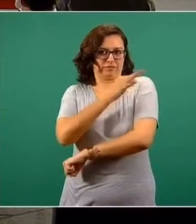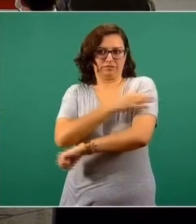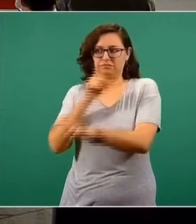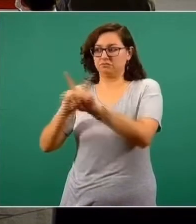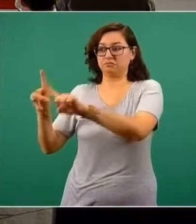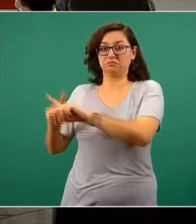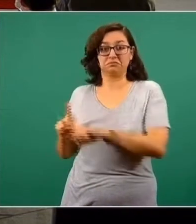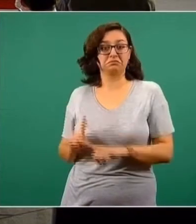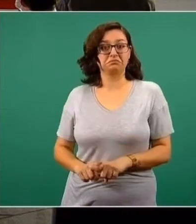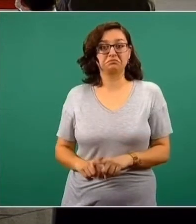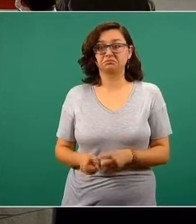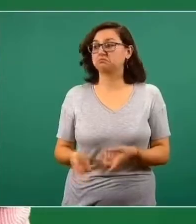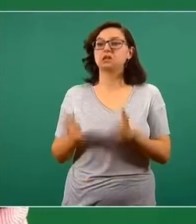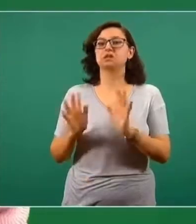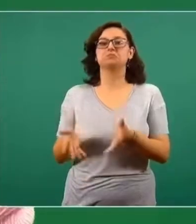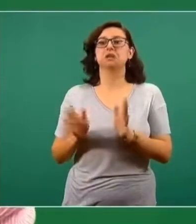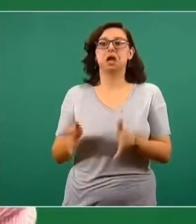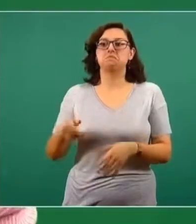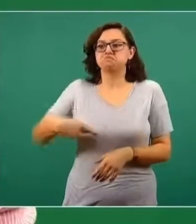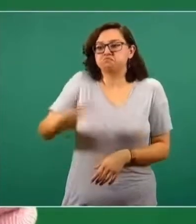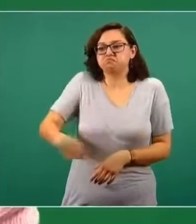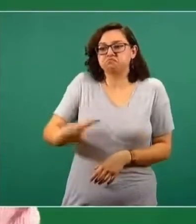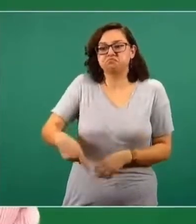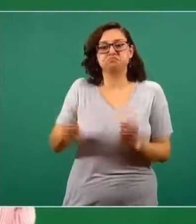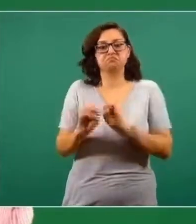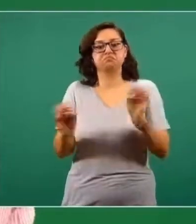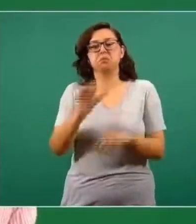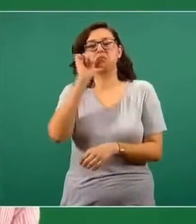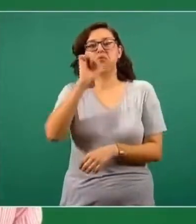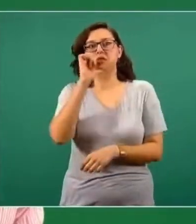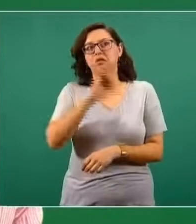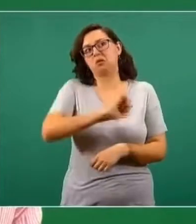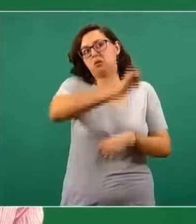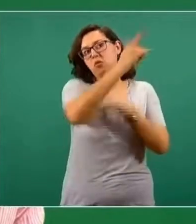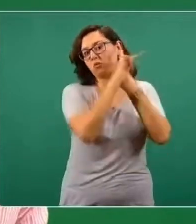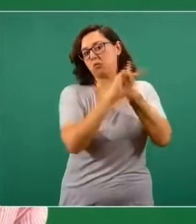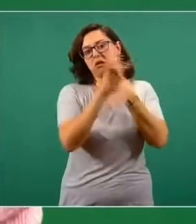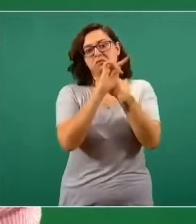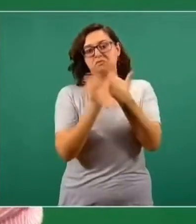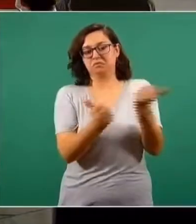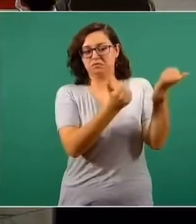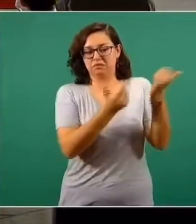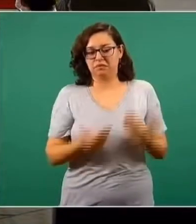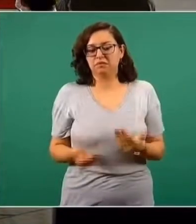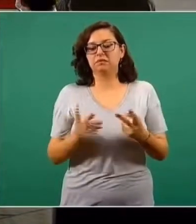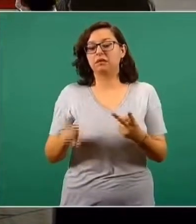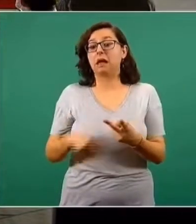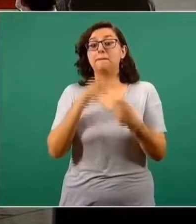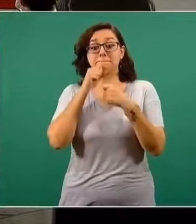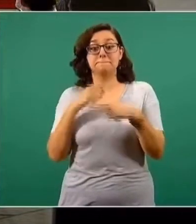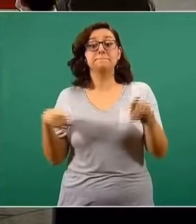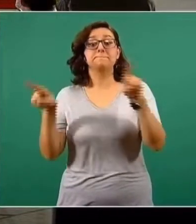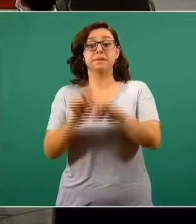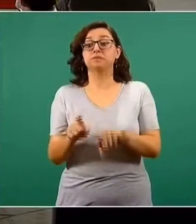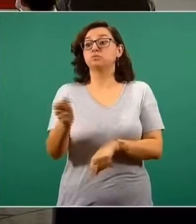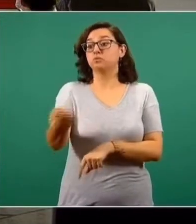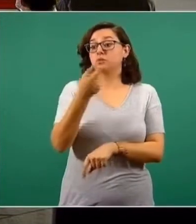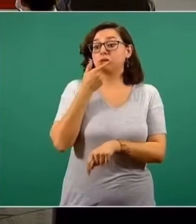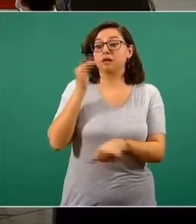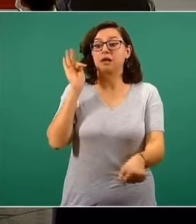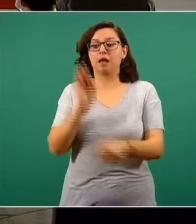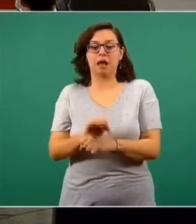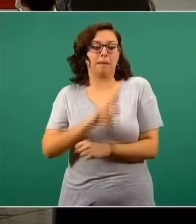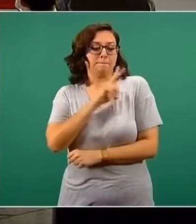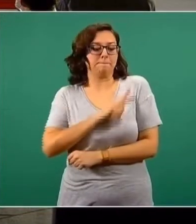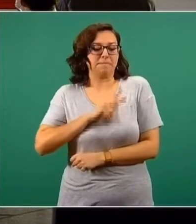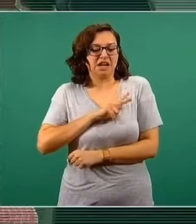los programas de salud pública, por ejemplo, el suero antialacrán, el suero antiviperino para las mordeduras de serpiente,